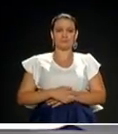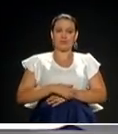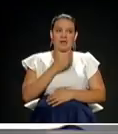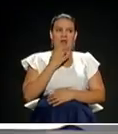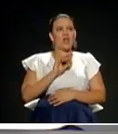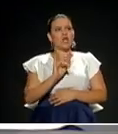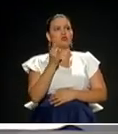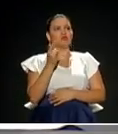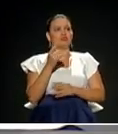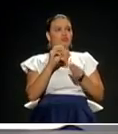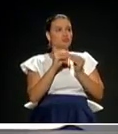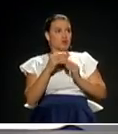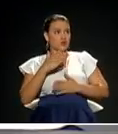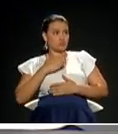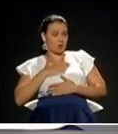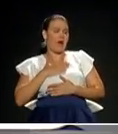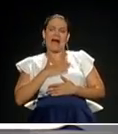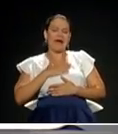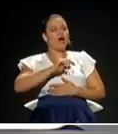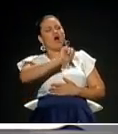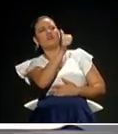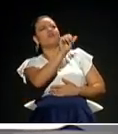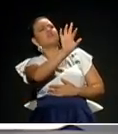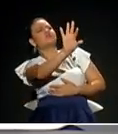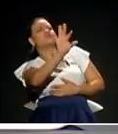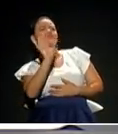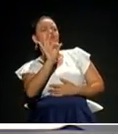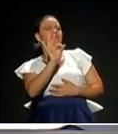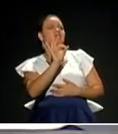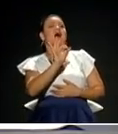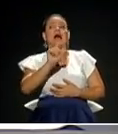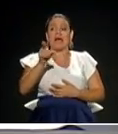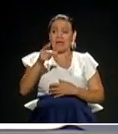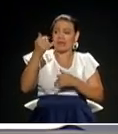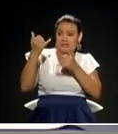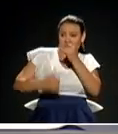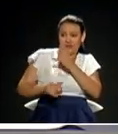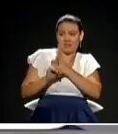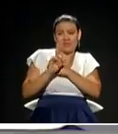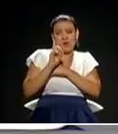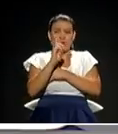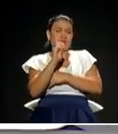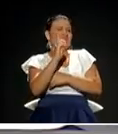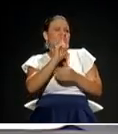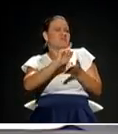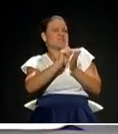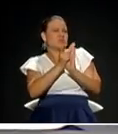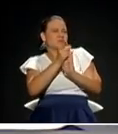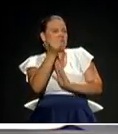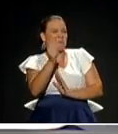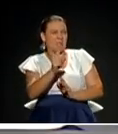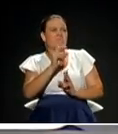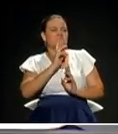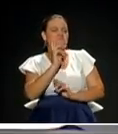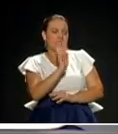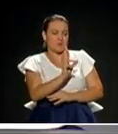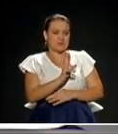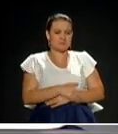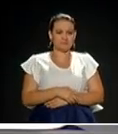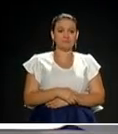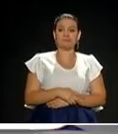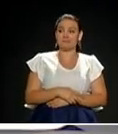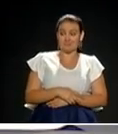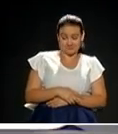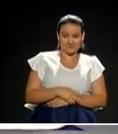deberá escoger otra imagen. Si el último candidato se selecciona a sí mismo, tendrá un minuto y medio para contestar la pregunta. Ahí vamos,